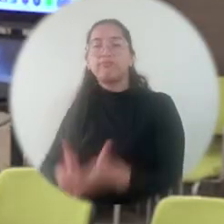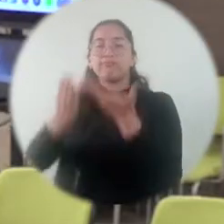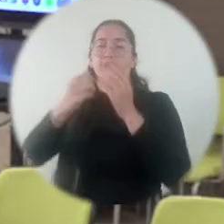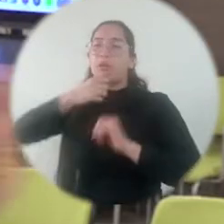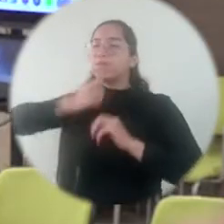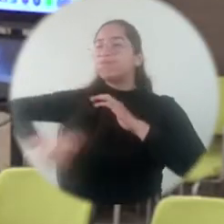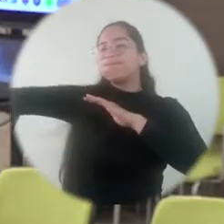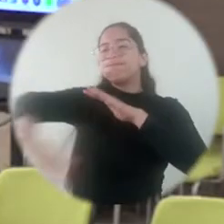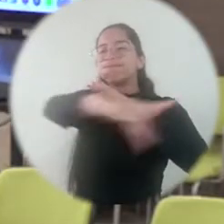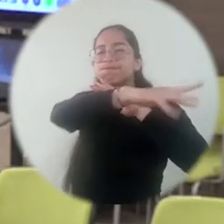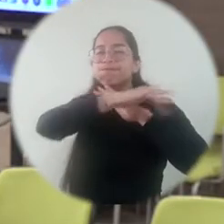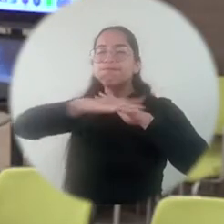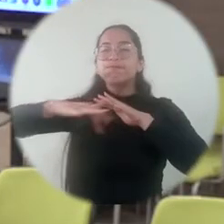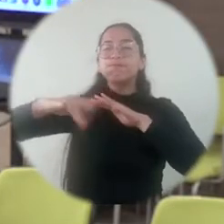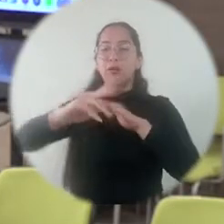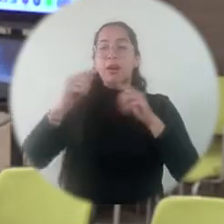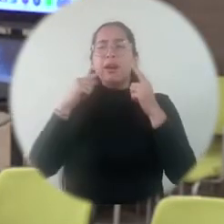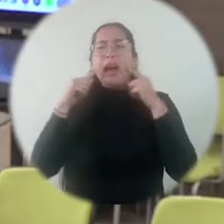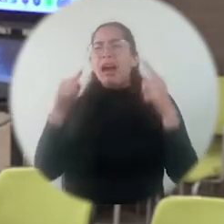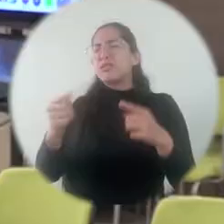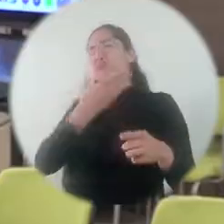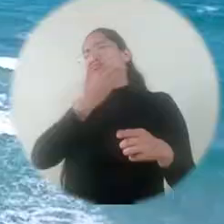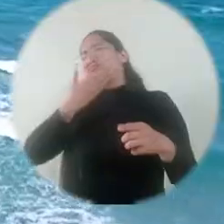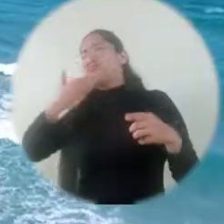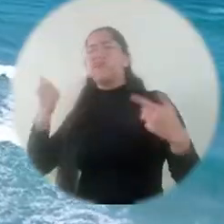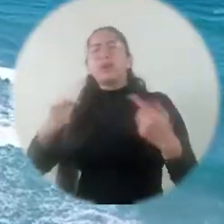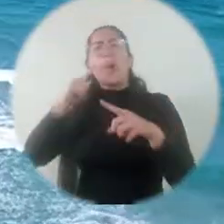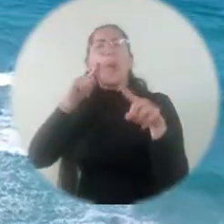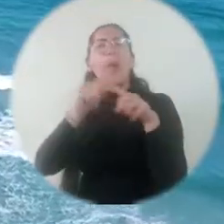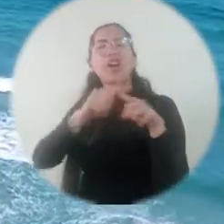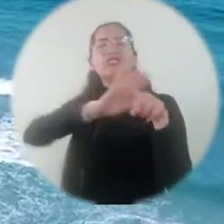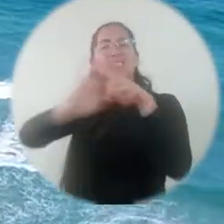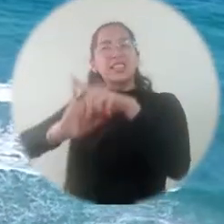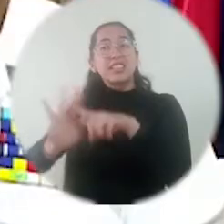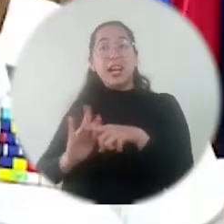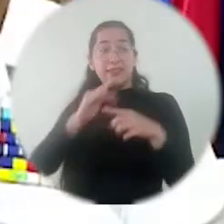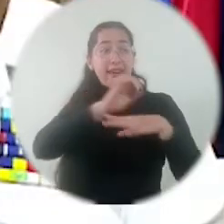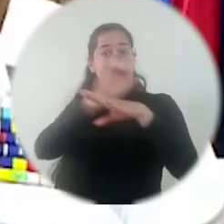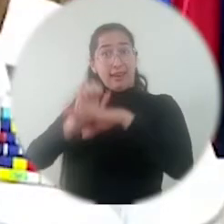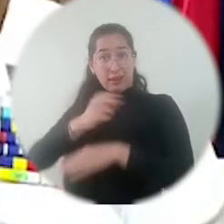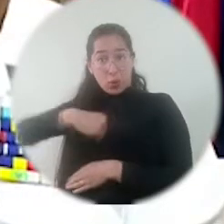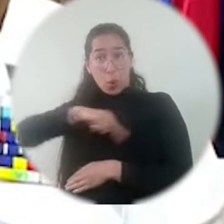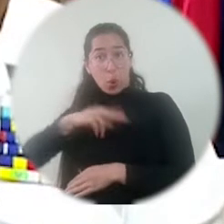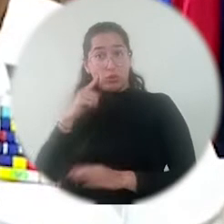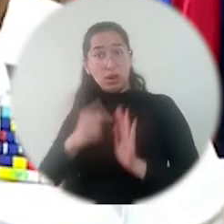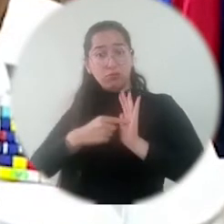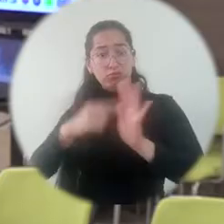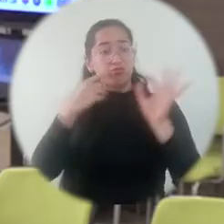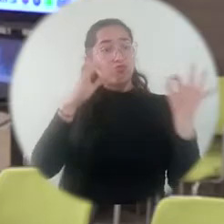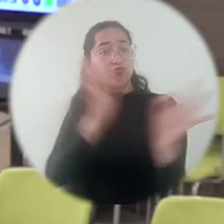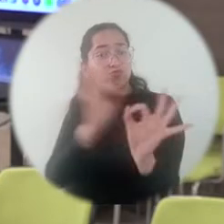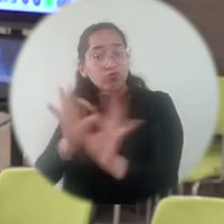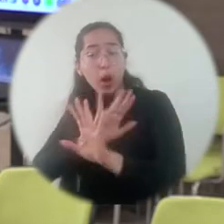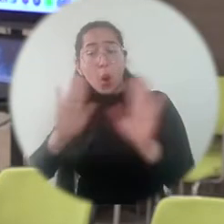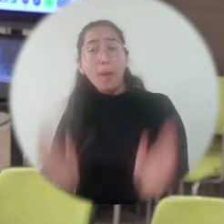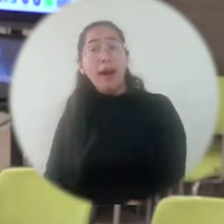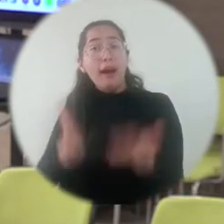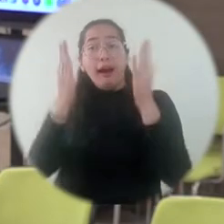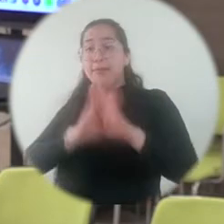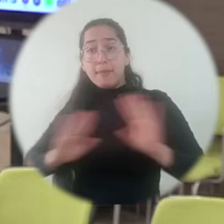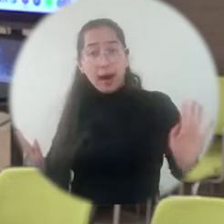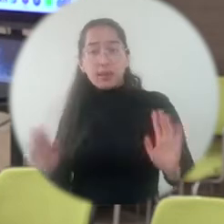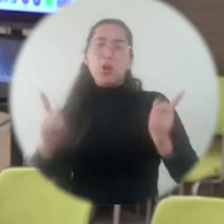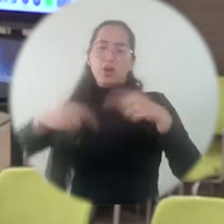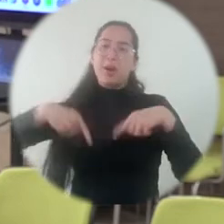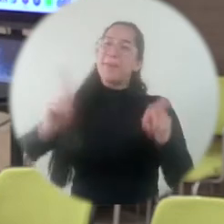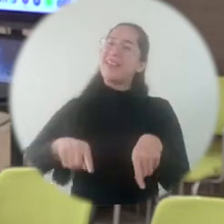academia, y hablábamos un poco con las demás entidades, es el mejor escenario para llevar a cabo y promover lo que estamos haciendo las entidades, y no solo